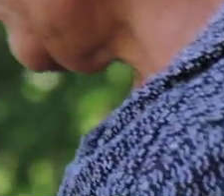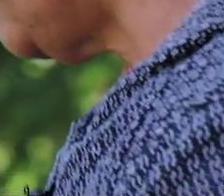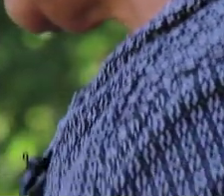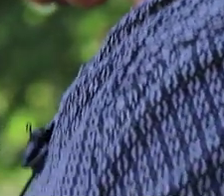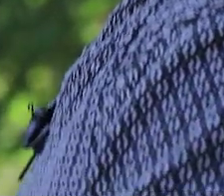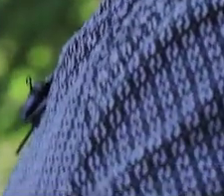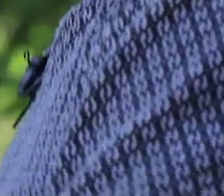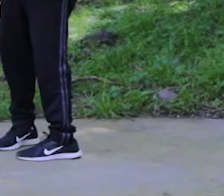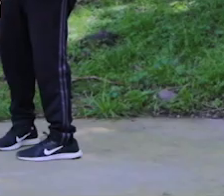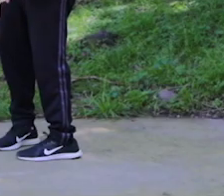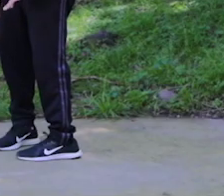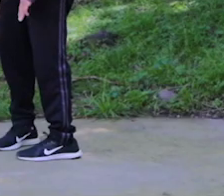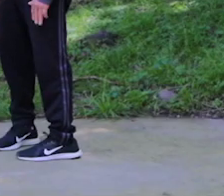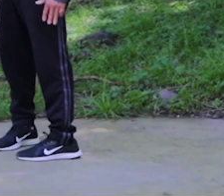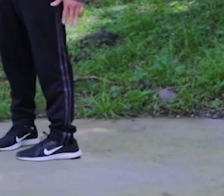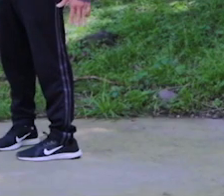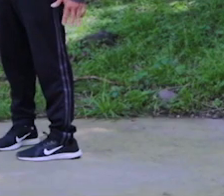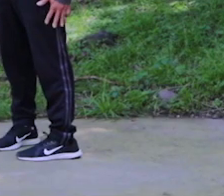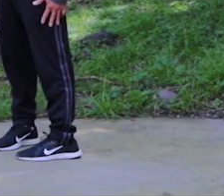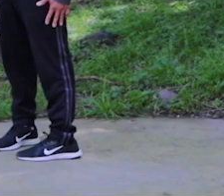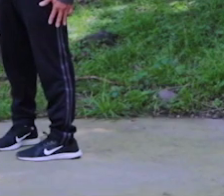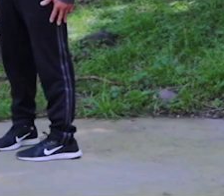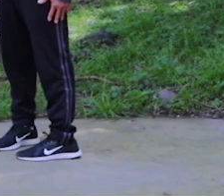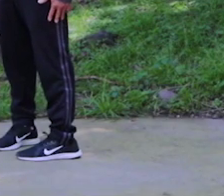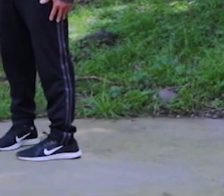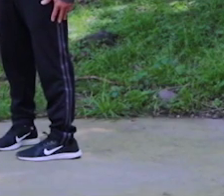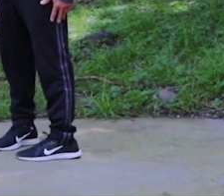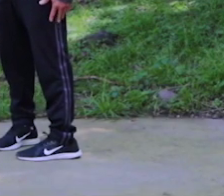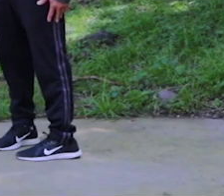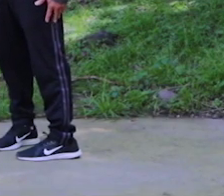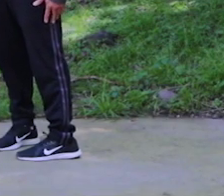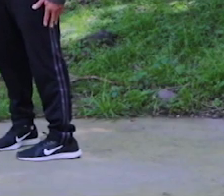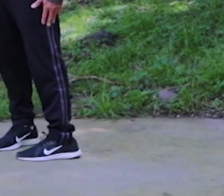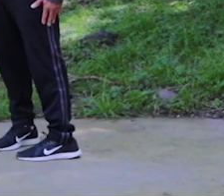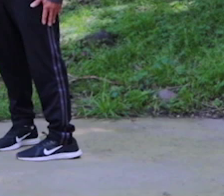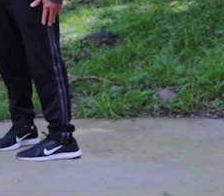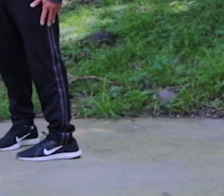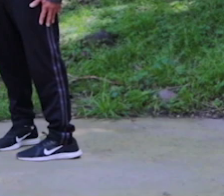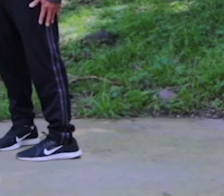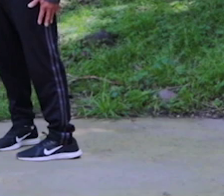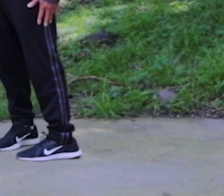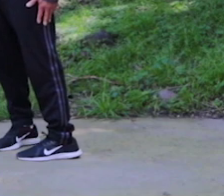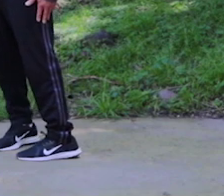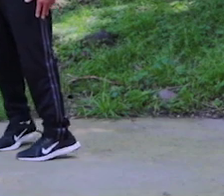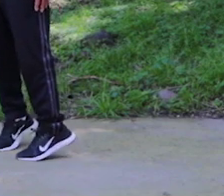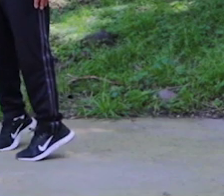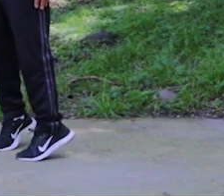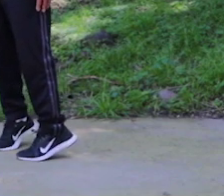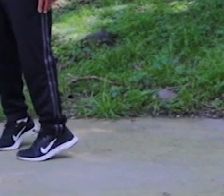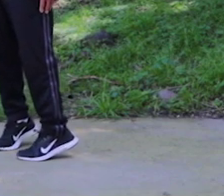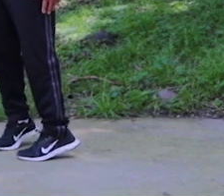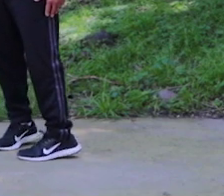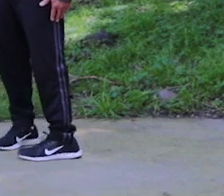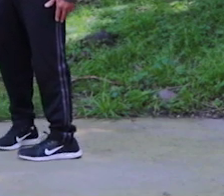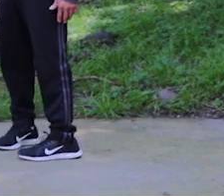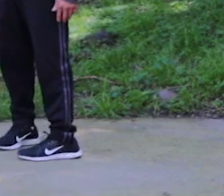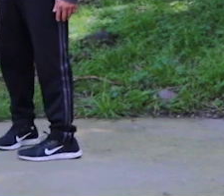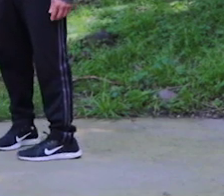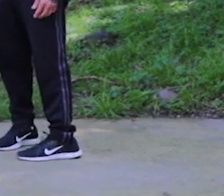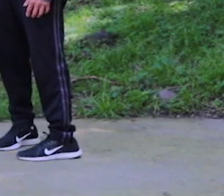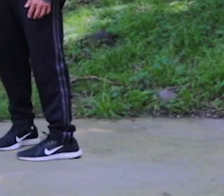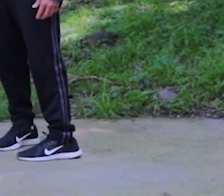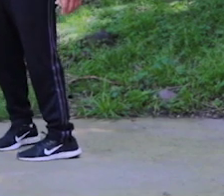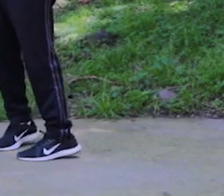meter las puntas hacia adentro. Y nos paramos derecho. Y hacemos la elevación de talones. Arriba.